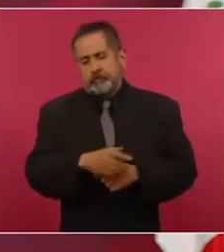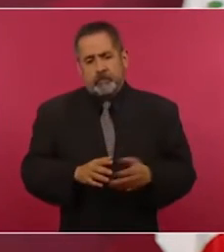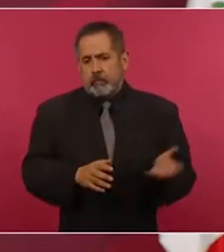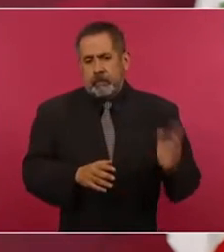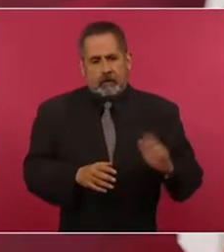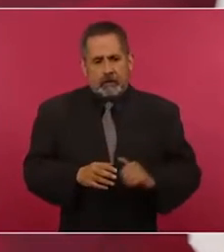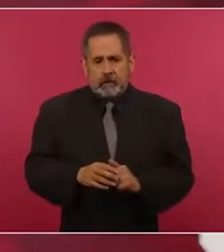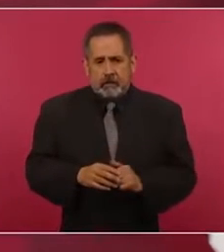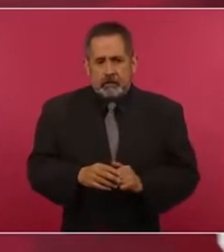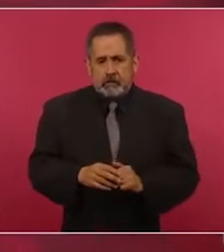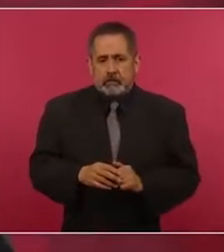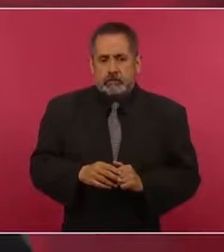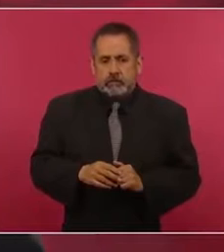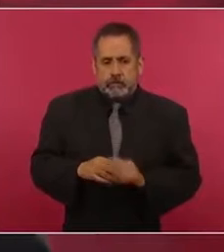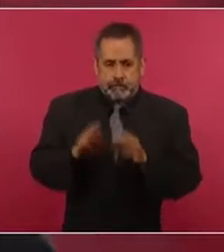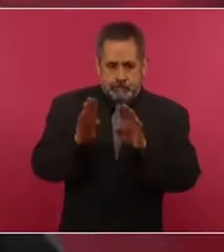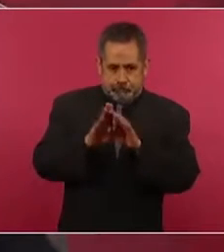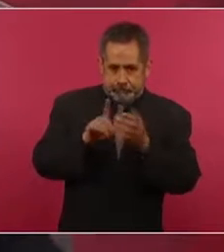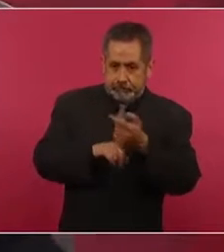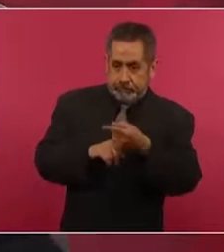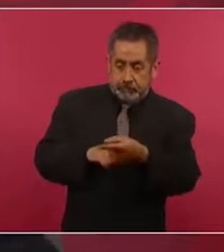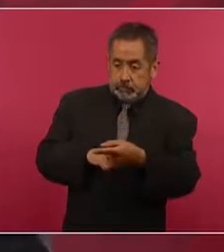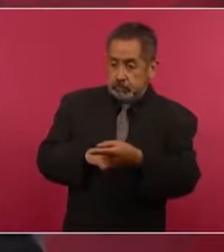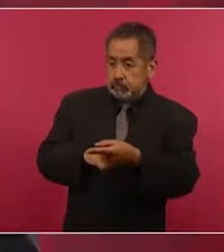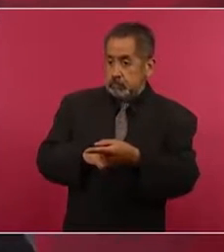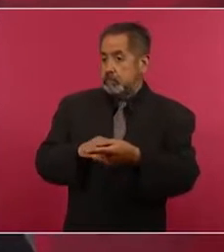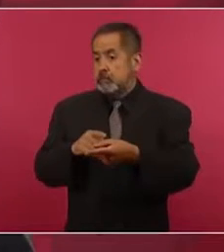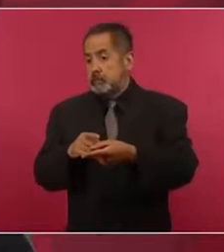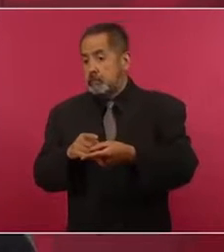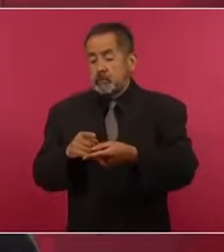pueda ser atendido el que tiene dinero